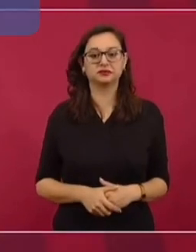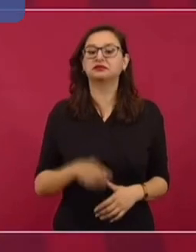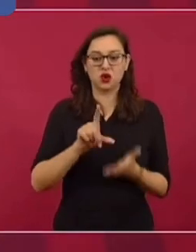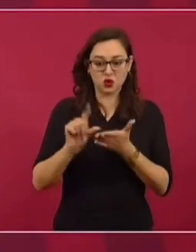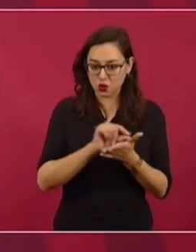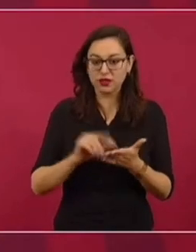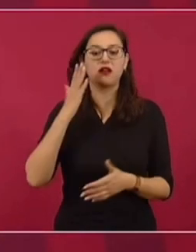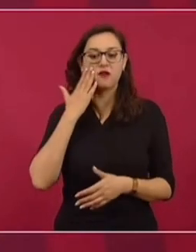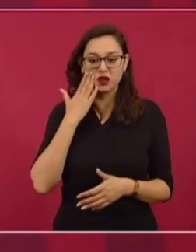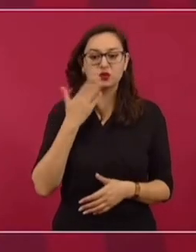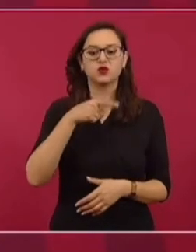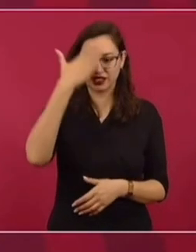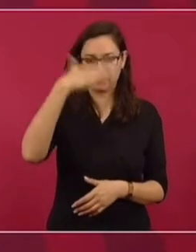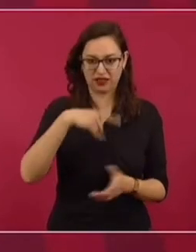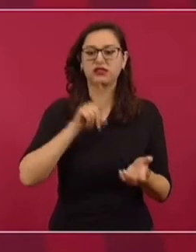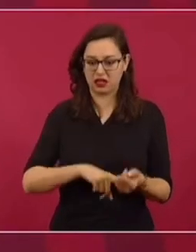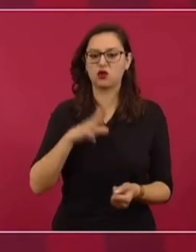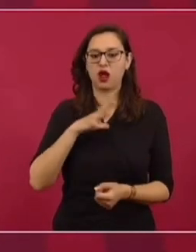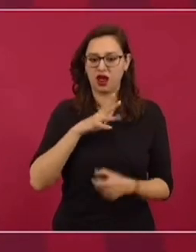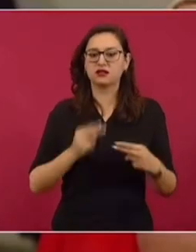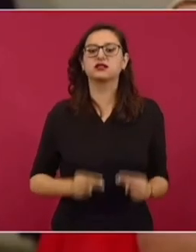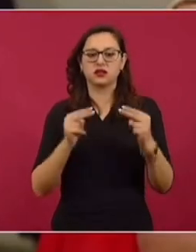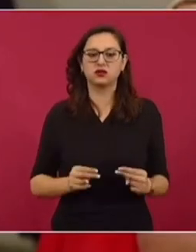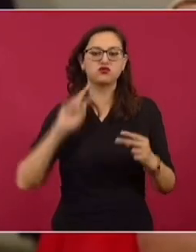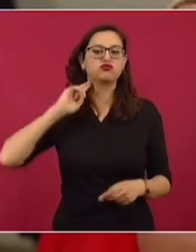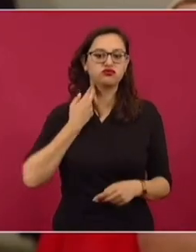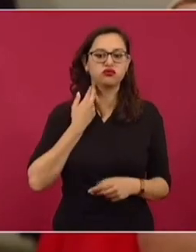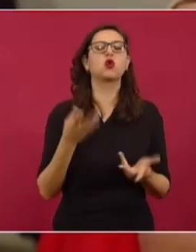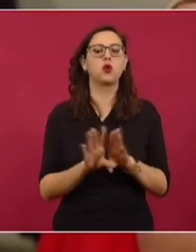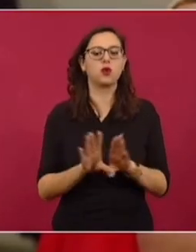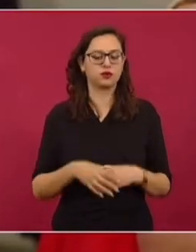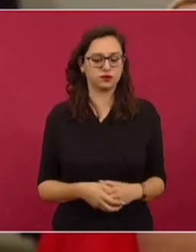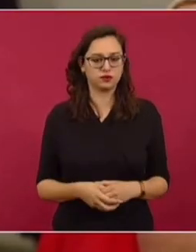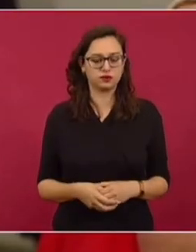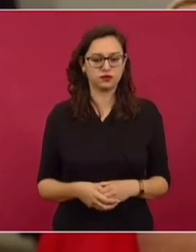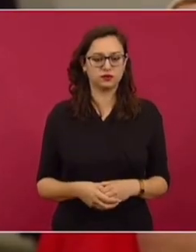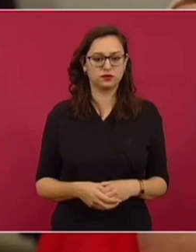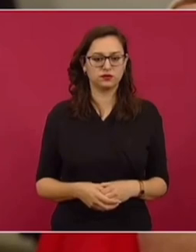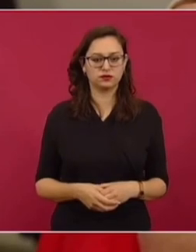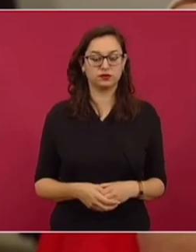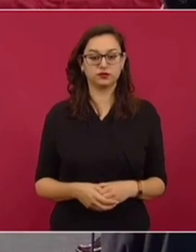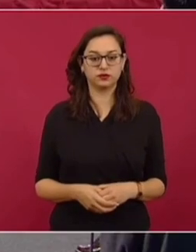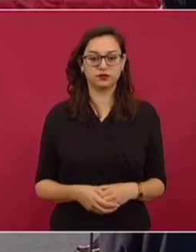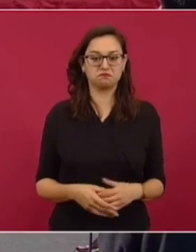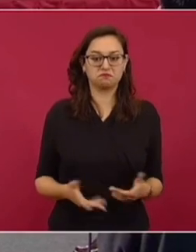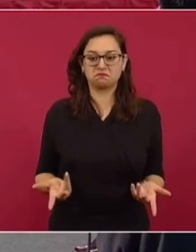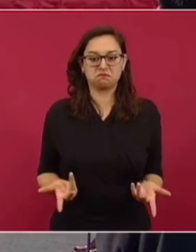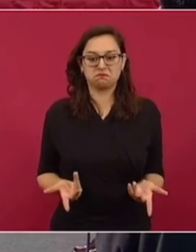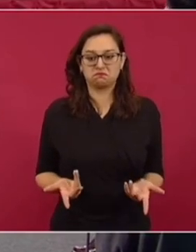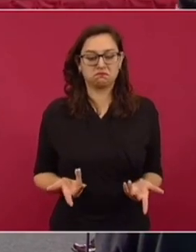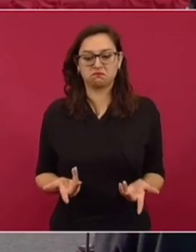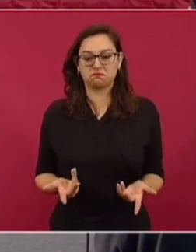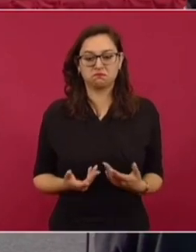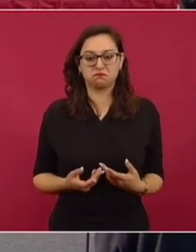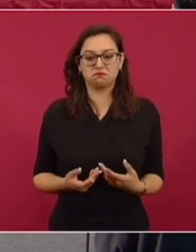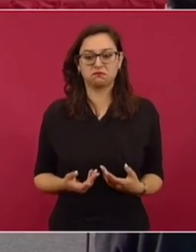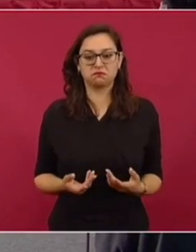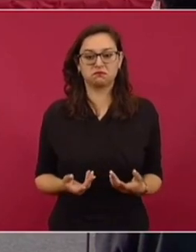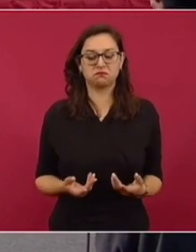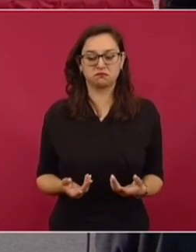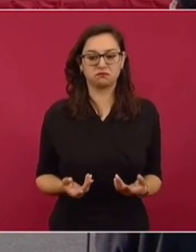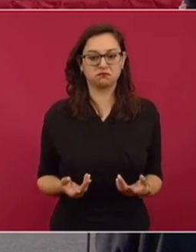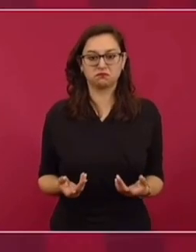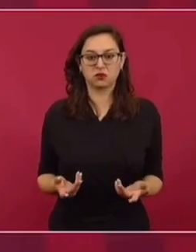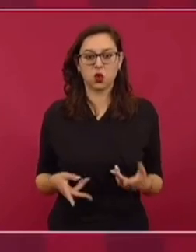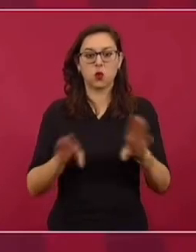lo sabe Twitter, lo sabe Facebook, pero perfectamente cómo es posible que una organización